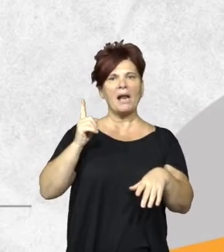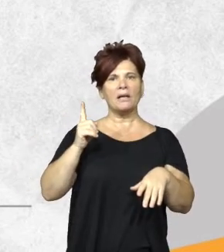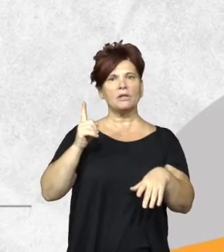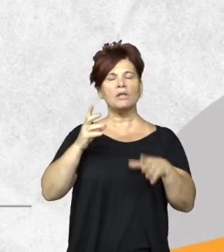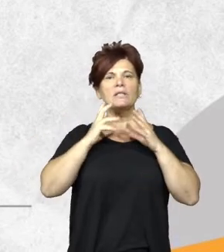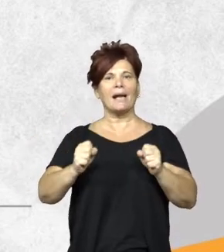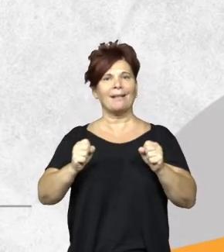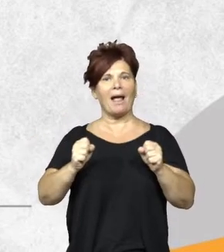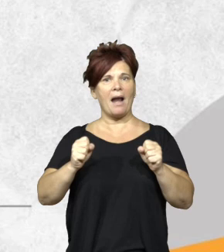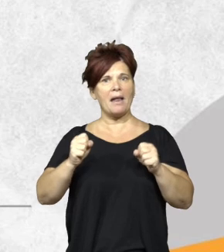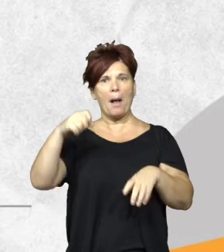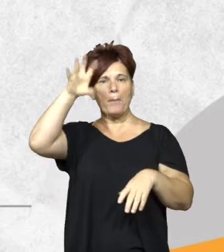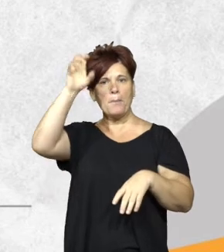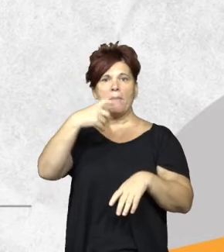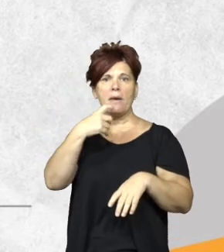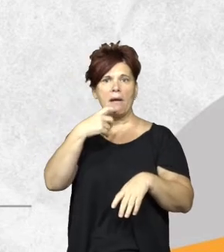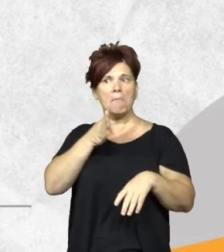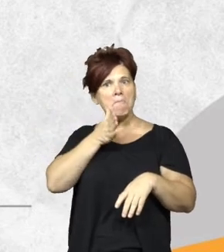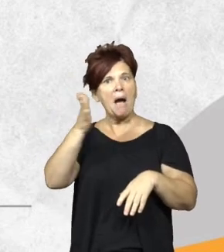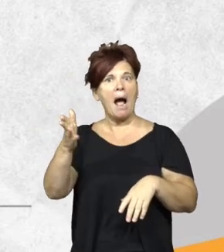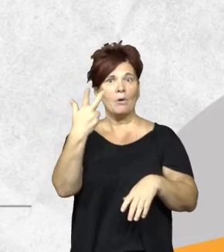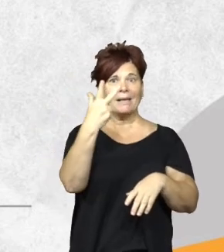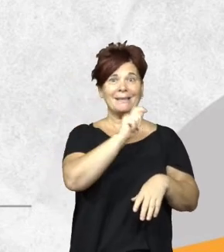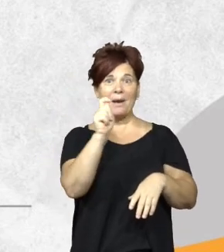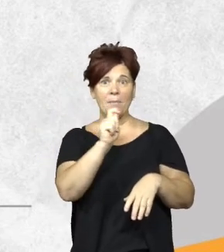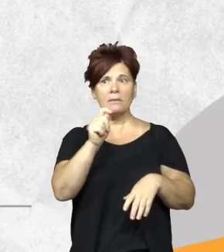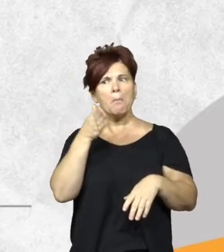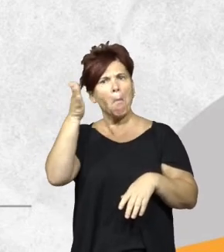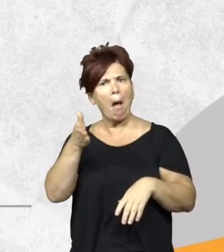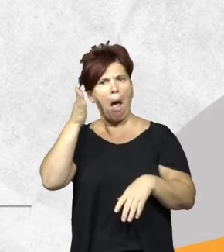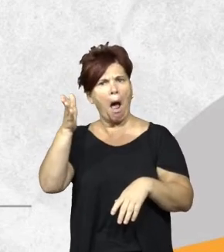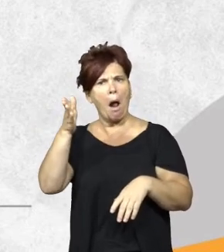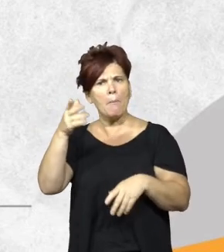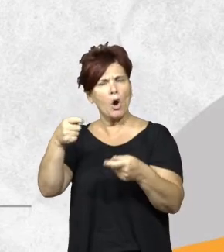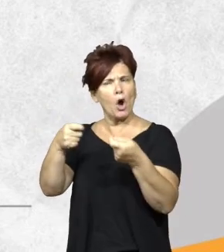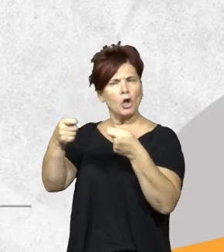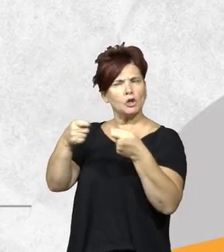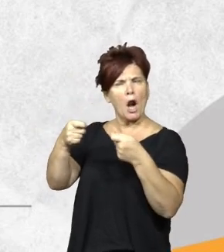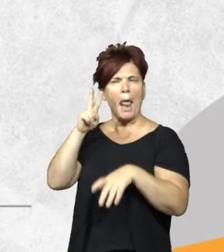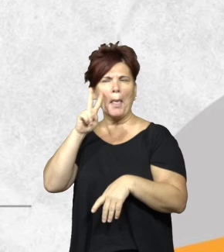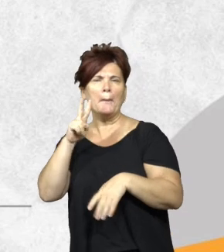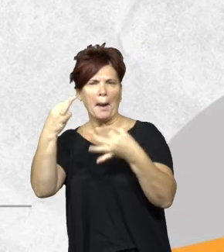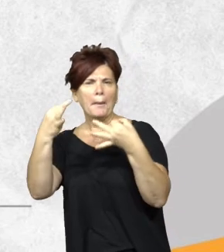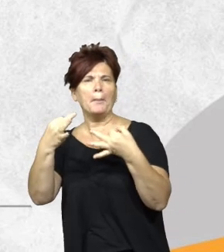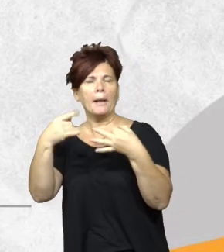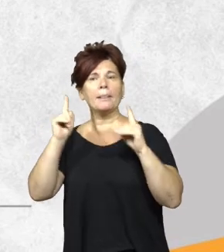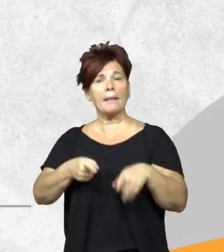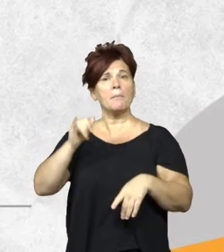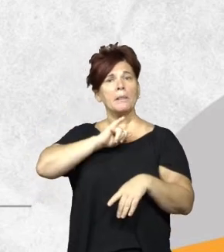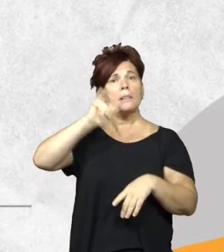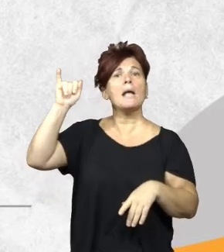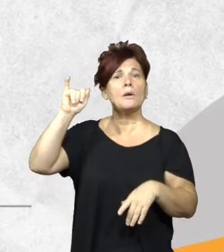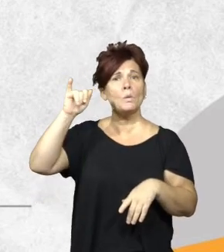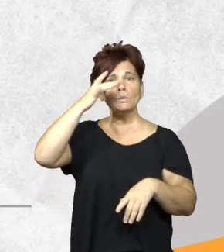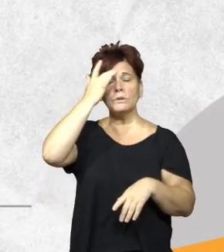la Secretaría de Calidad Ambiental. Vamos trimestralmente de todos los desprendimientos mineros a hacer los controles correspondientes. También atendemos denuncias e inspecciones